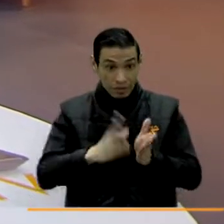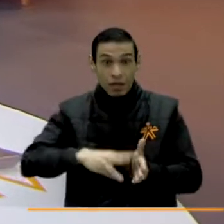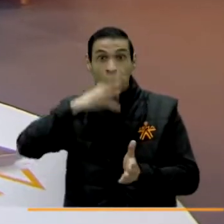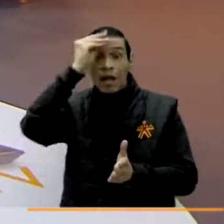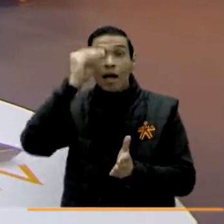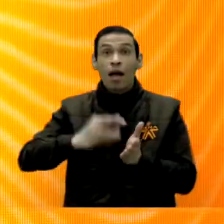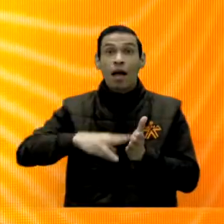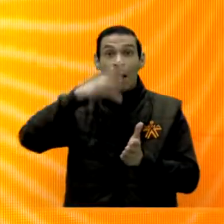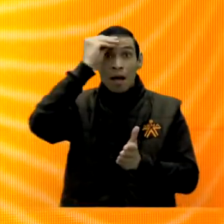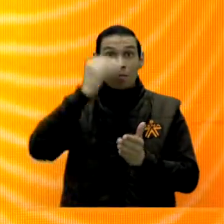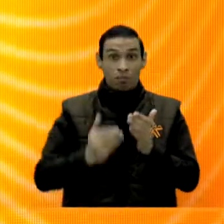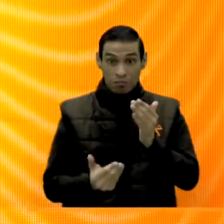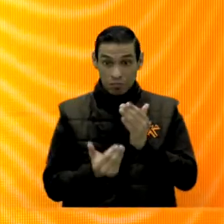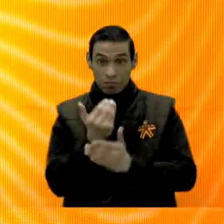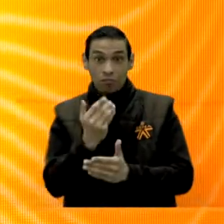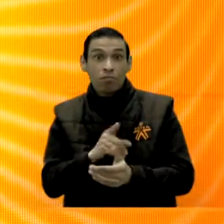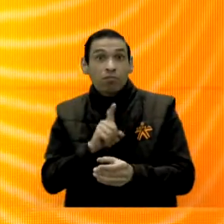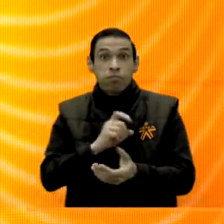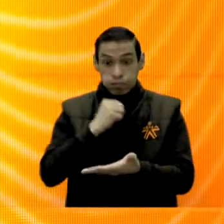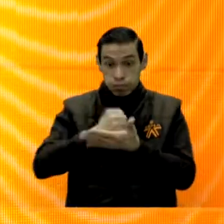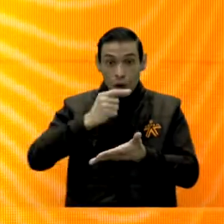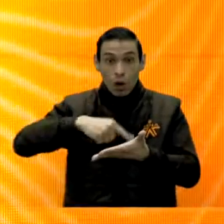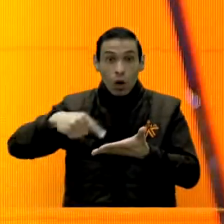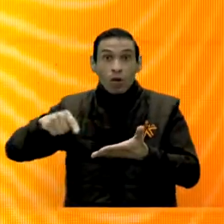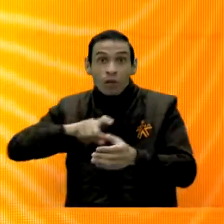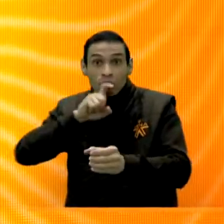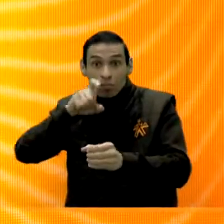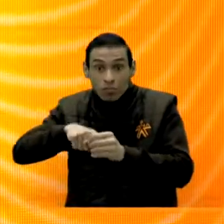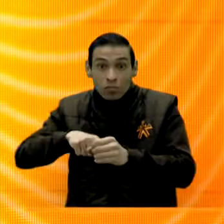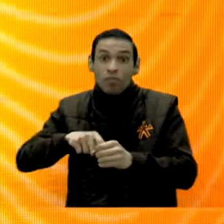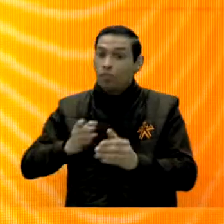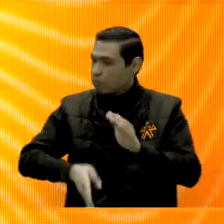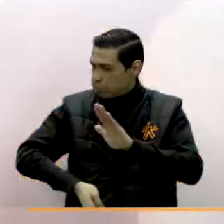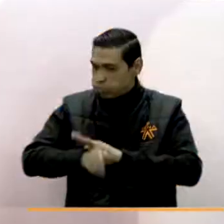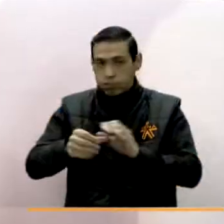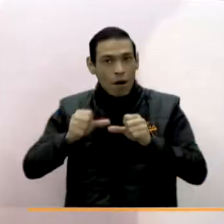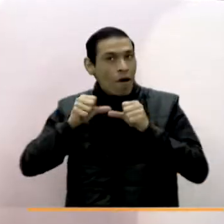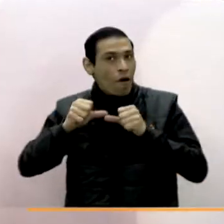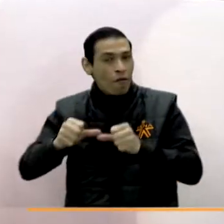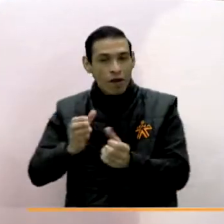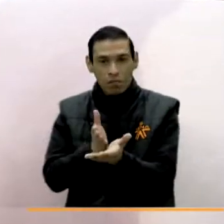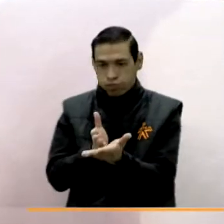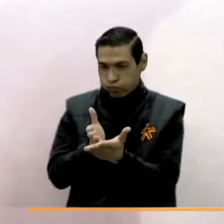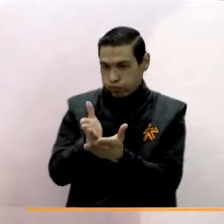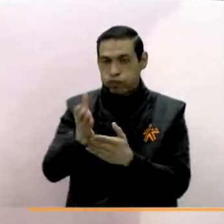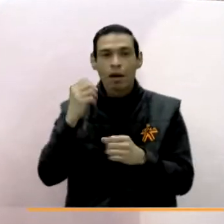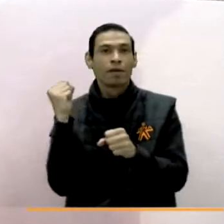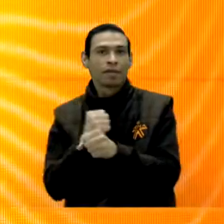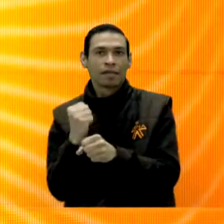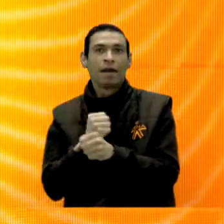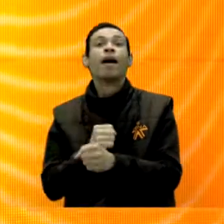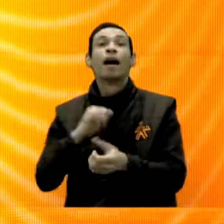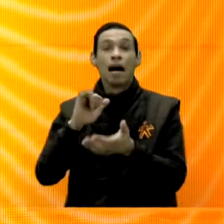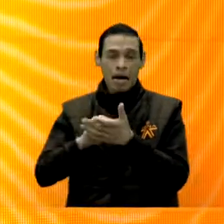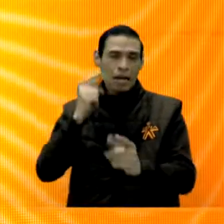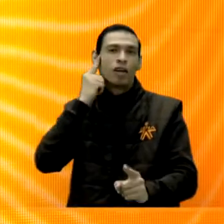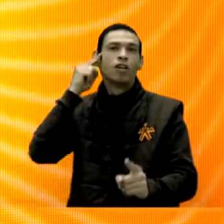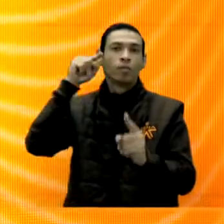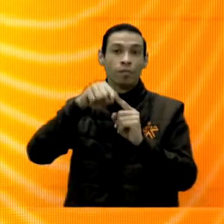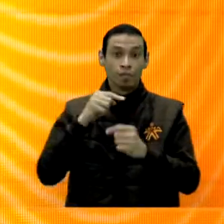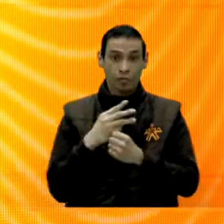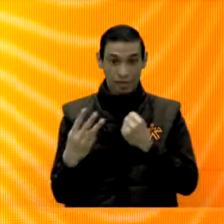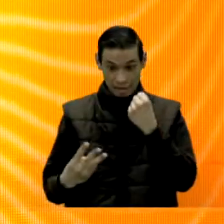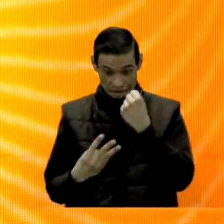aprendiz termine el contrato de aprendizaje, usted lo vincule. Ese es nuestro sueño. Que un aprendiz CENA formado por nuestra